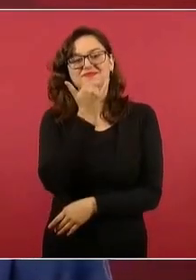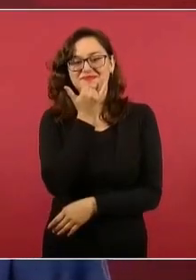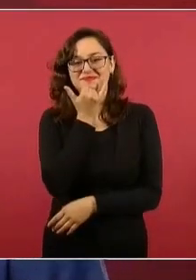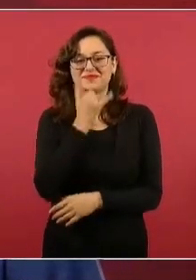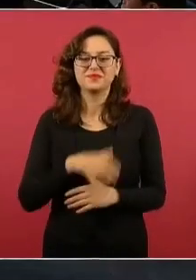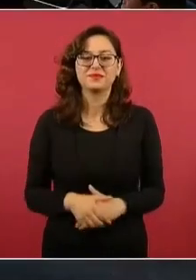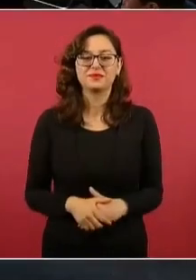En una segunda pregunta.